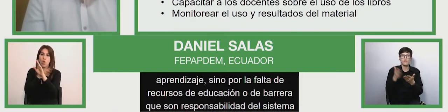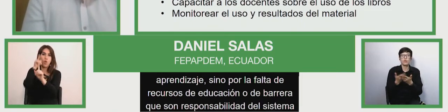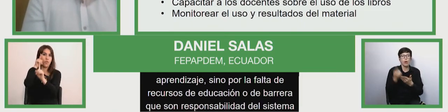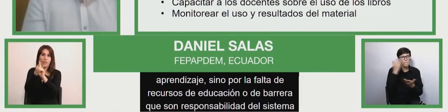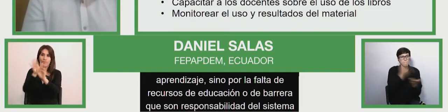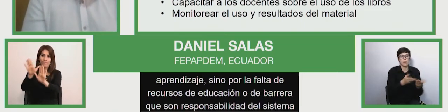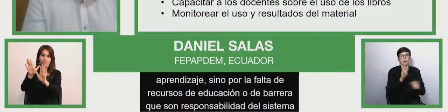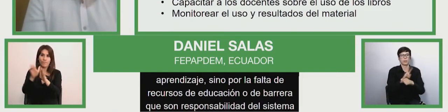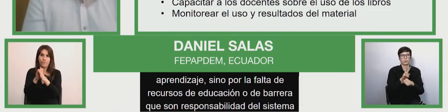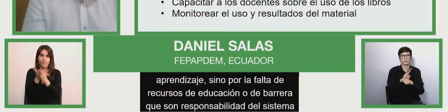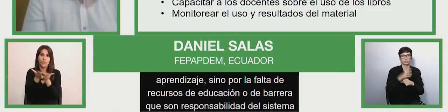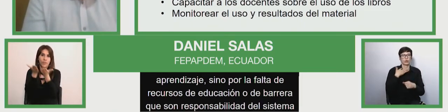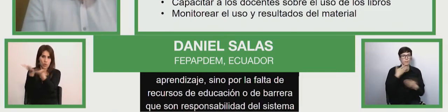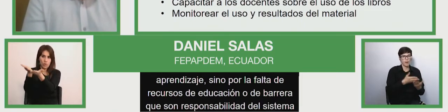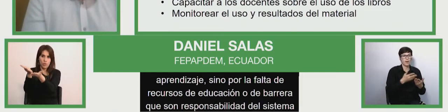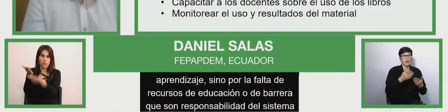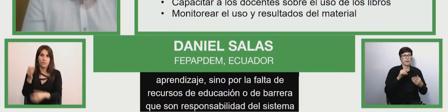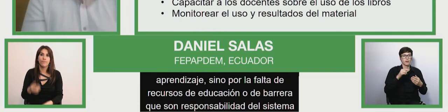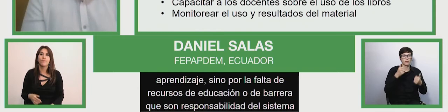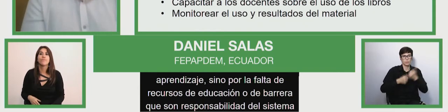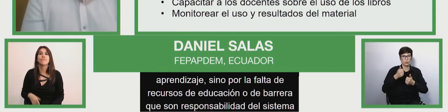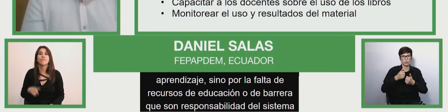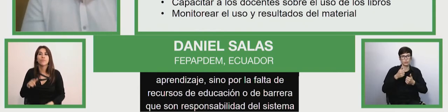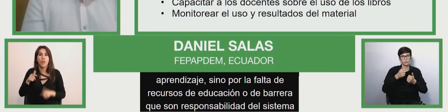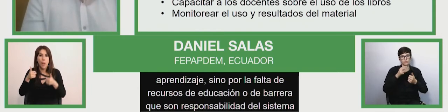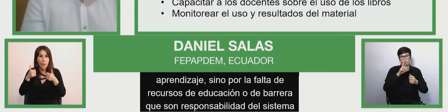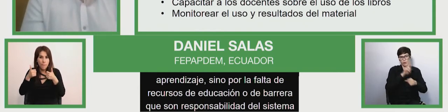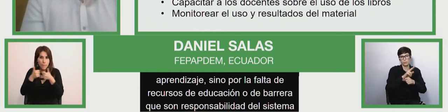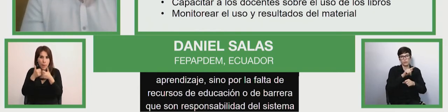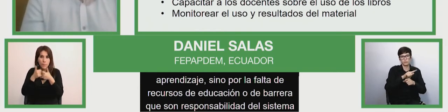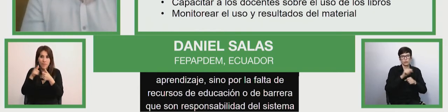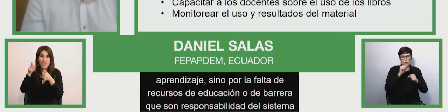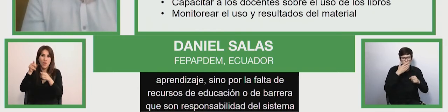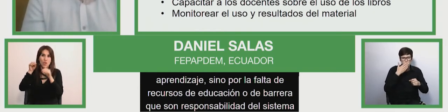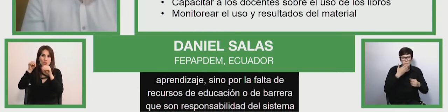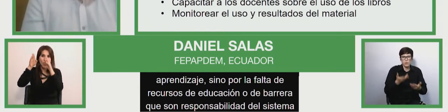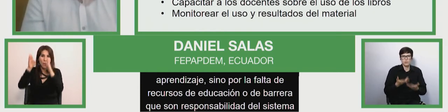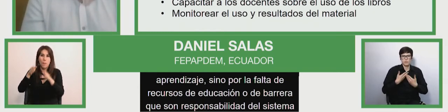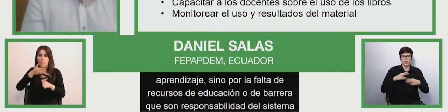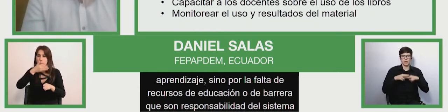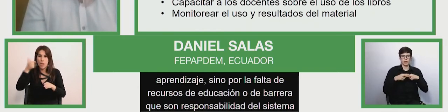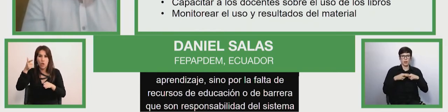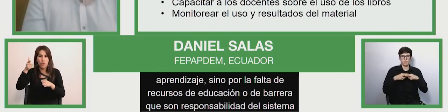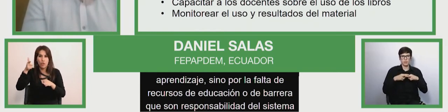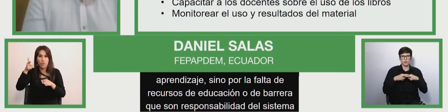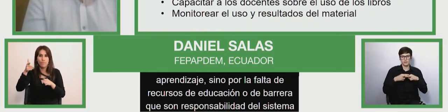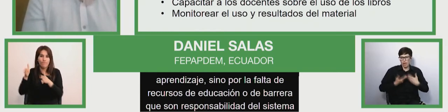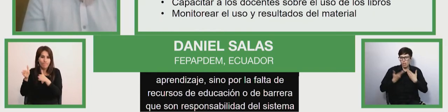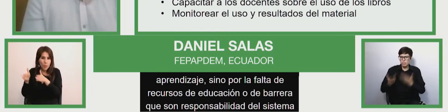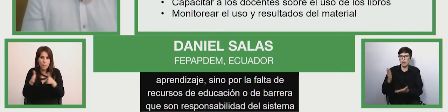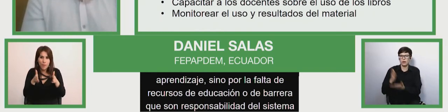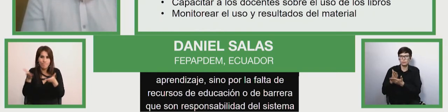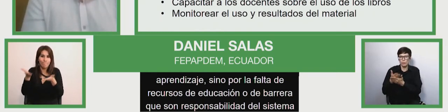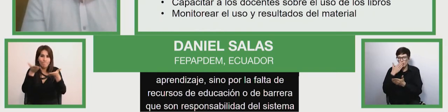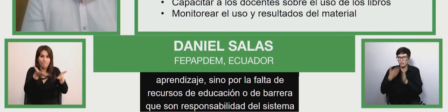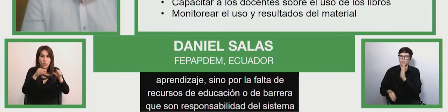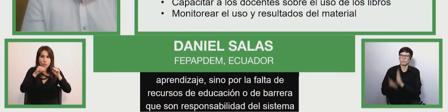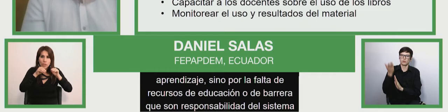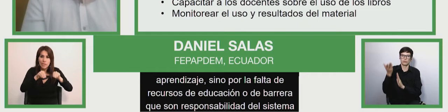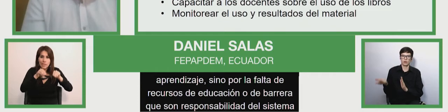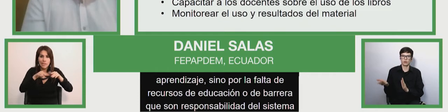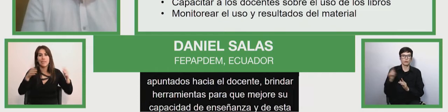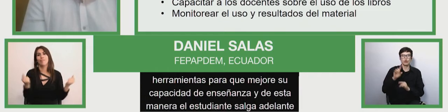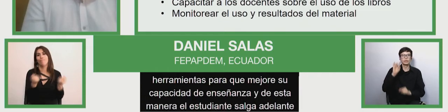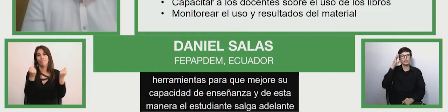herramientas para que él mejore su capacidad de enseñanza y de esta manera el estudiante salga adelante. No es un libro pensado únicamente para el